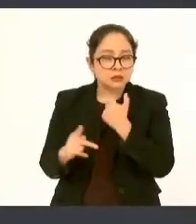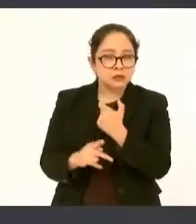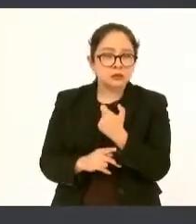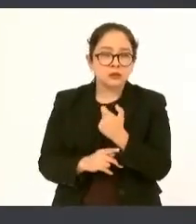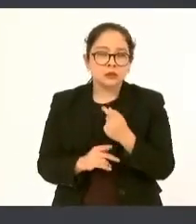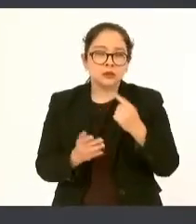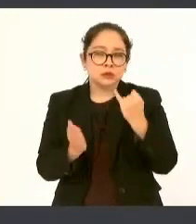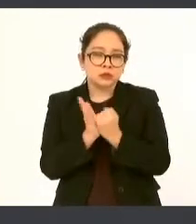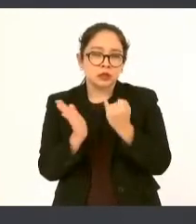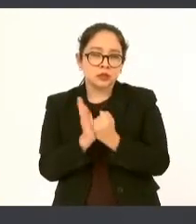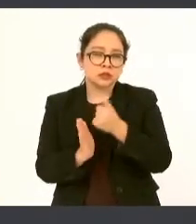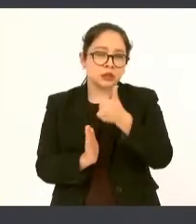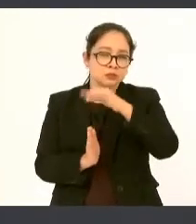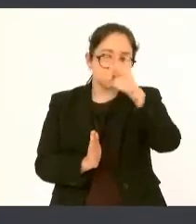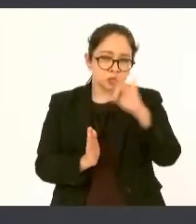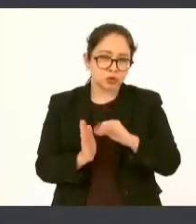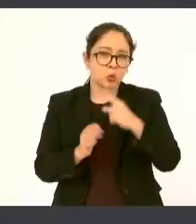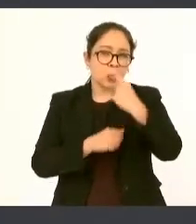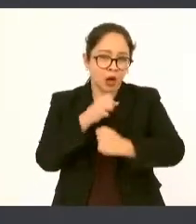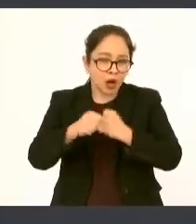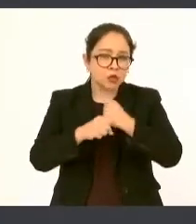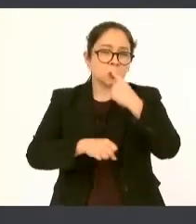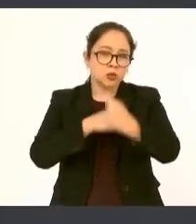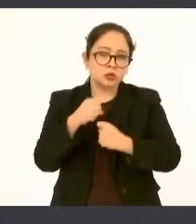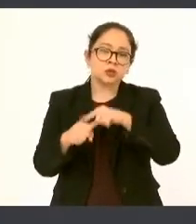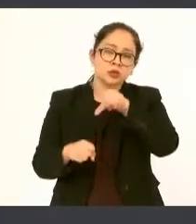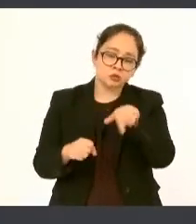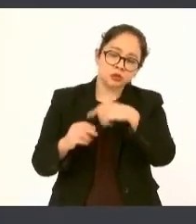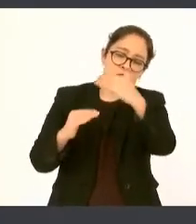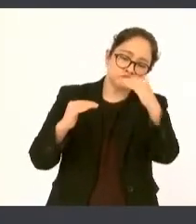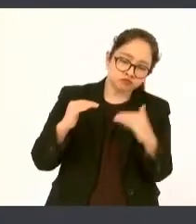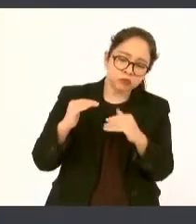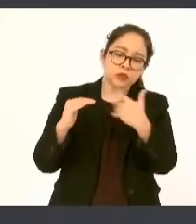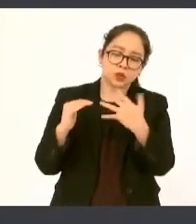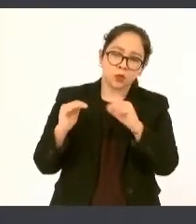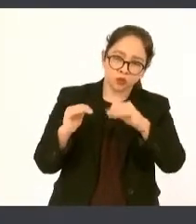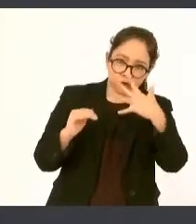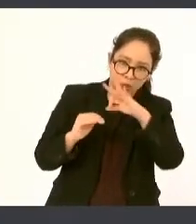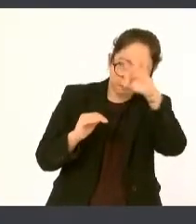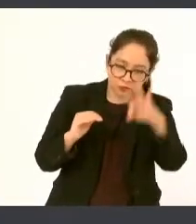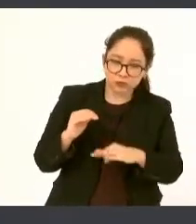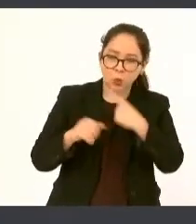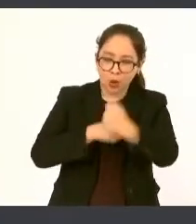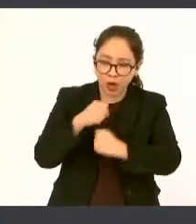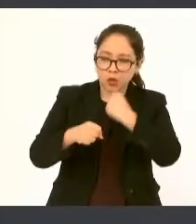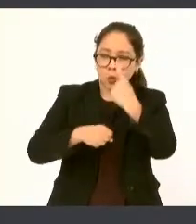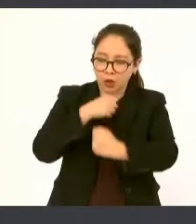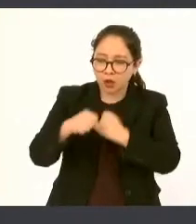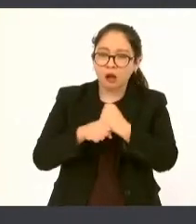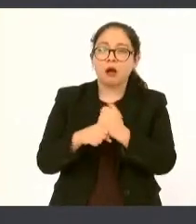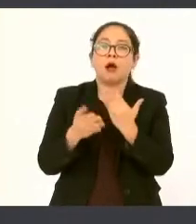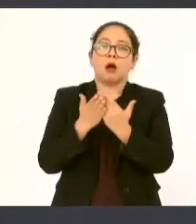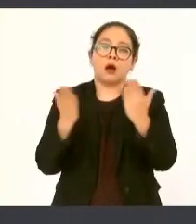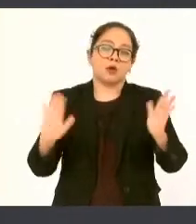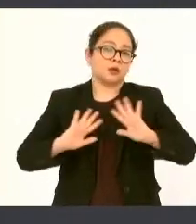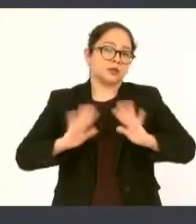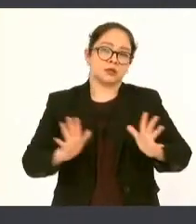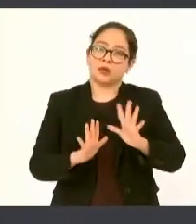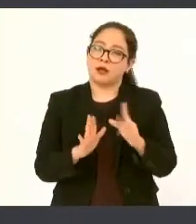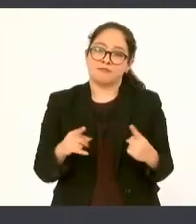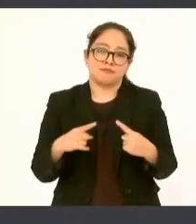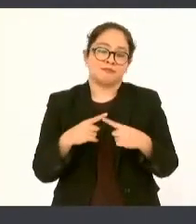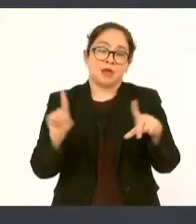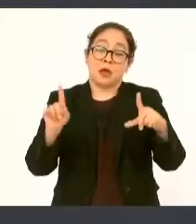seis por ciento anual luego bajó a cinco punto cinco la tasa ahora ha llegado